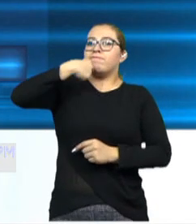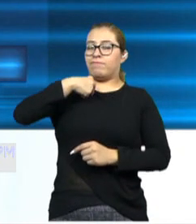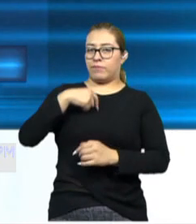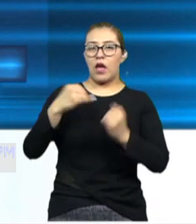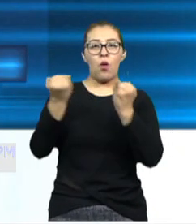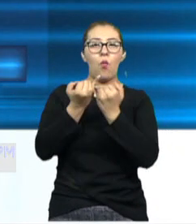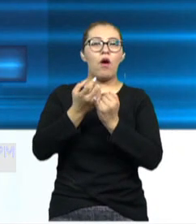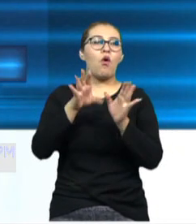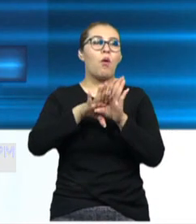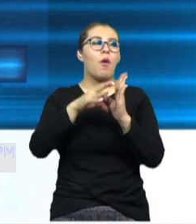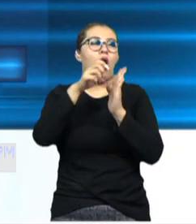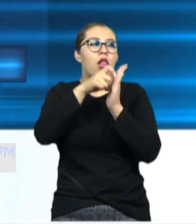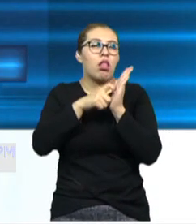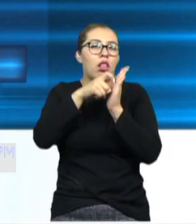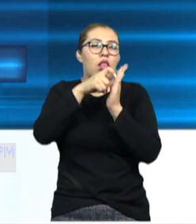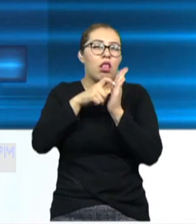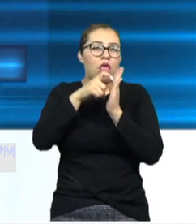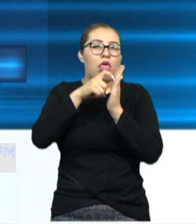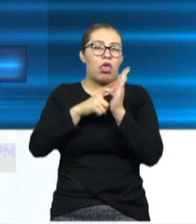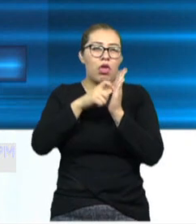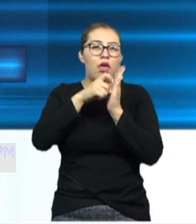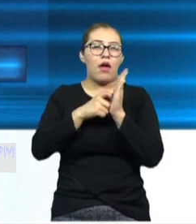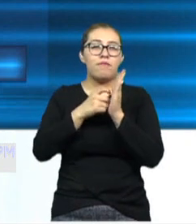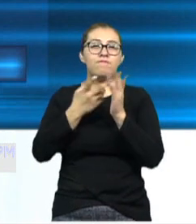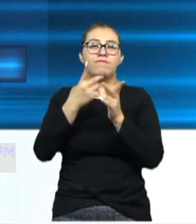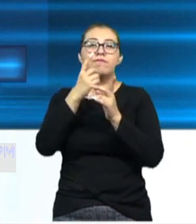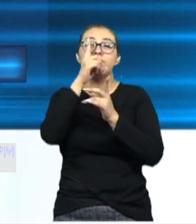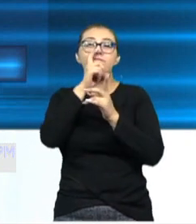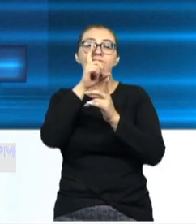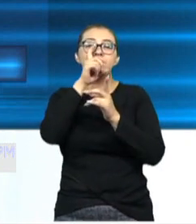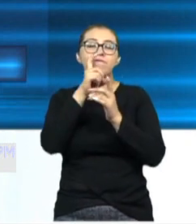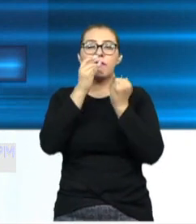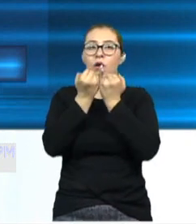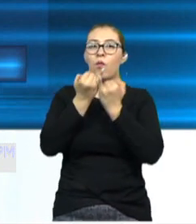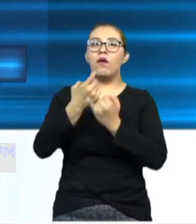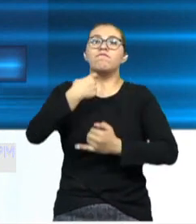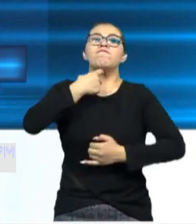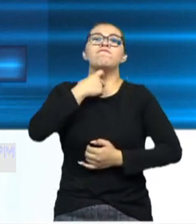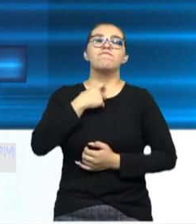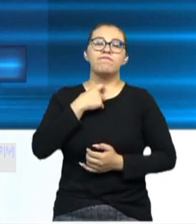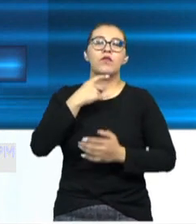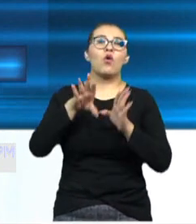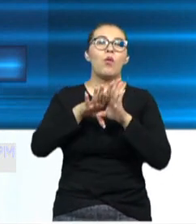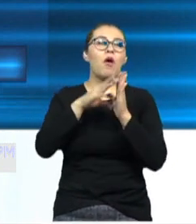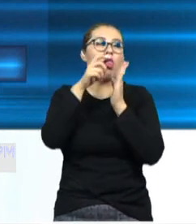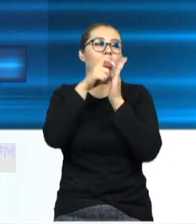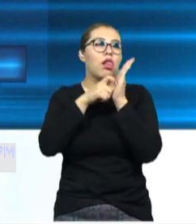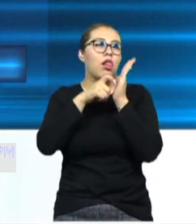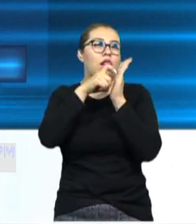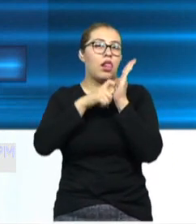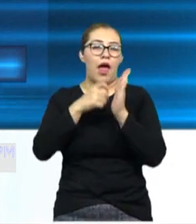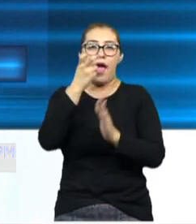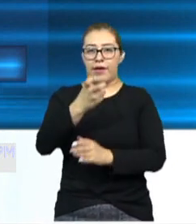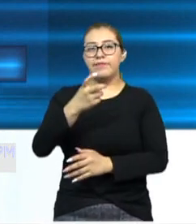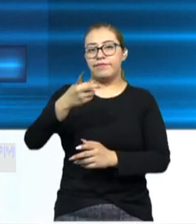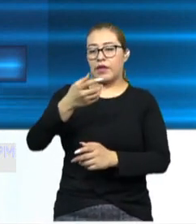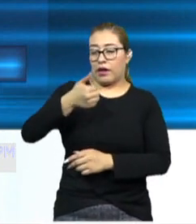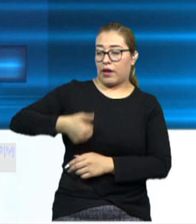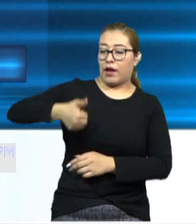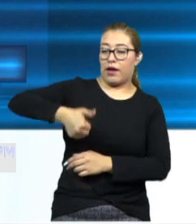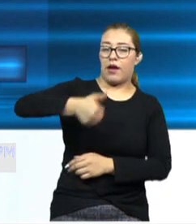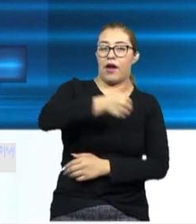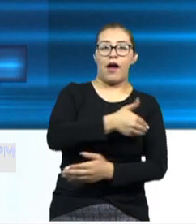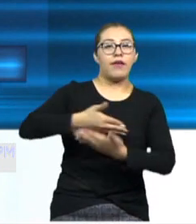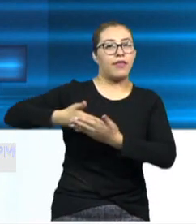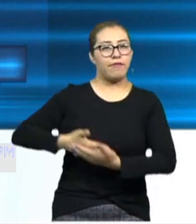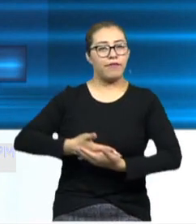pequeño raspado de la parte posterior de la nariz y de la faringe de la garganta, y esto es lo que se hizo de manera individual a